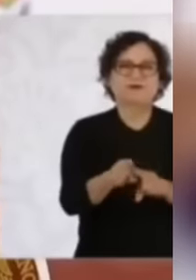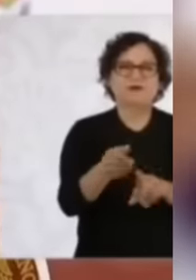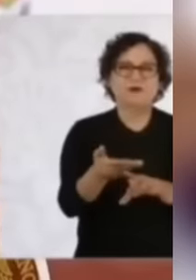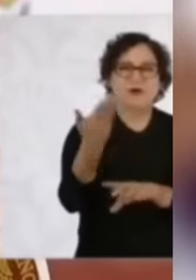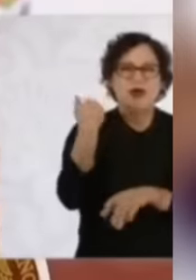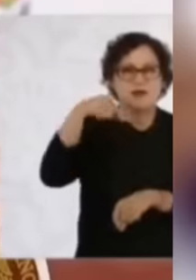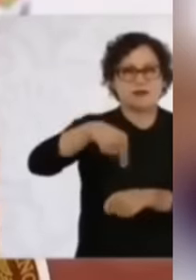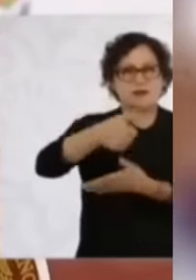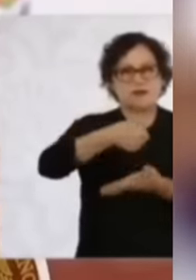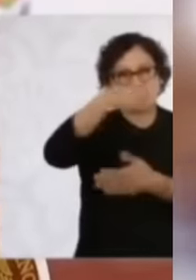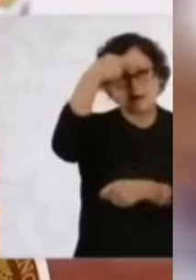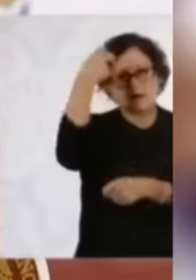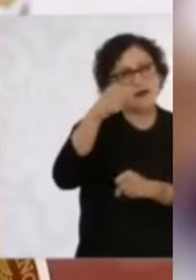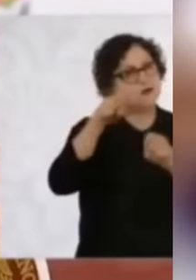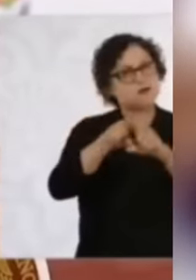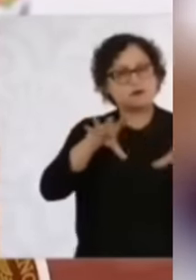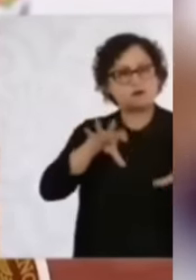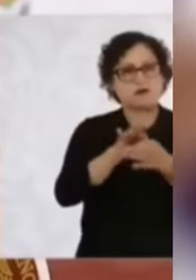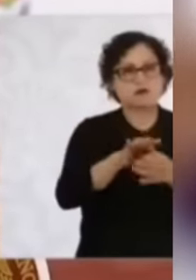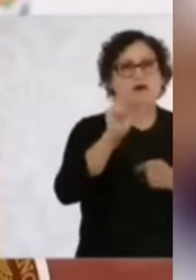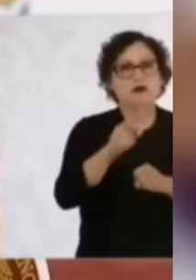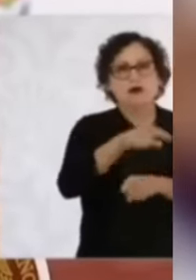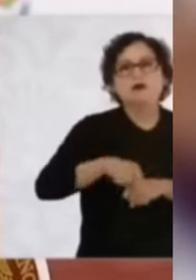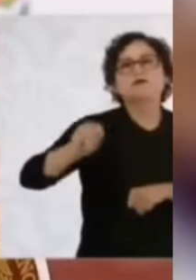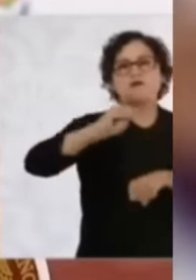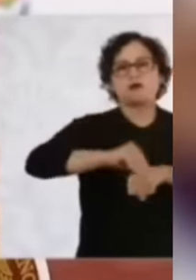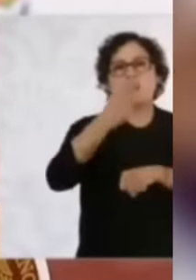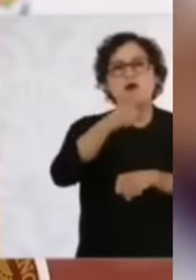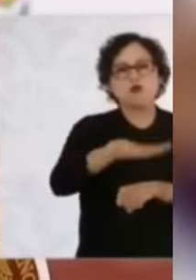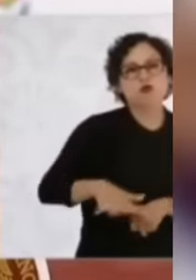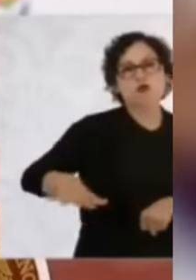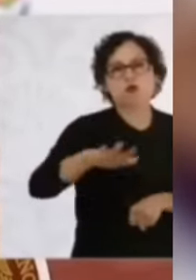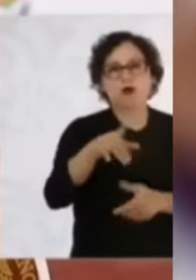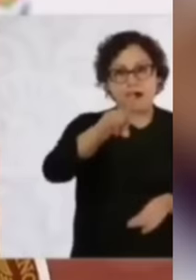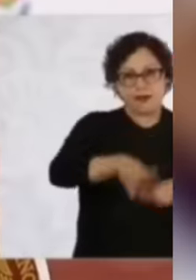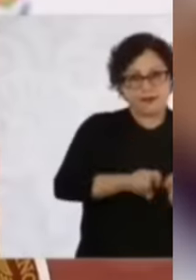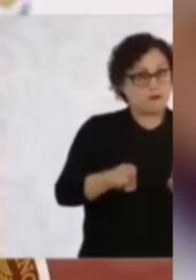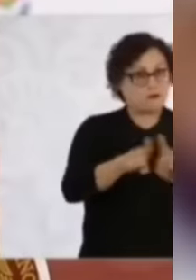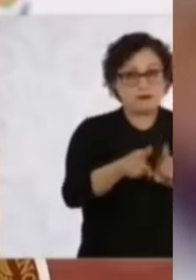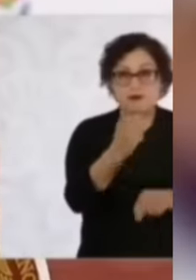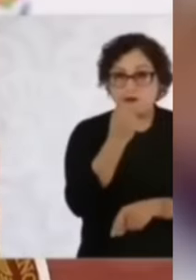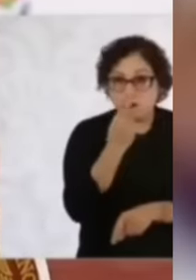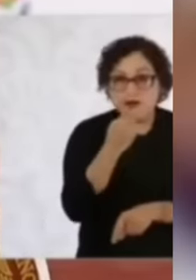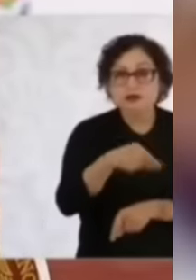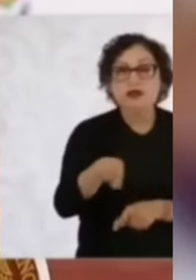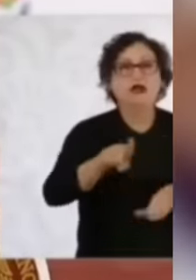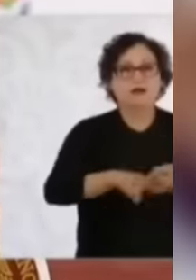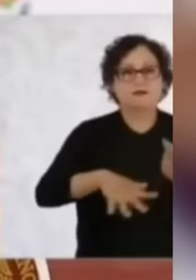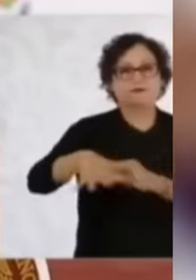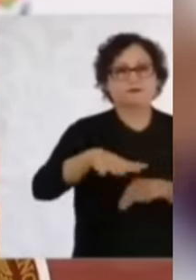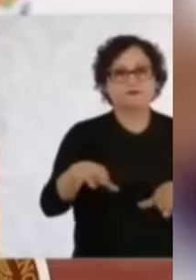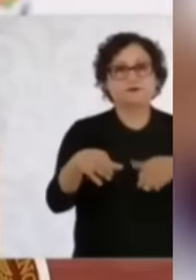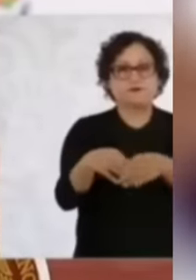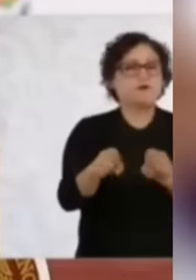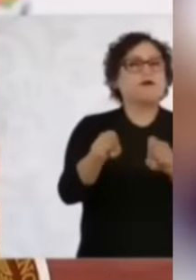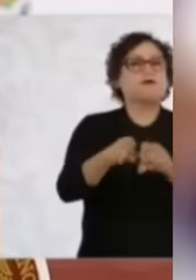en la Ciudad de México, en tener un área de inteligencia e investigación en la propia policía del Estado de